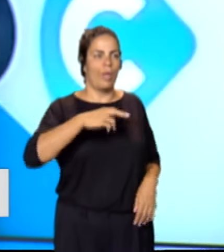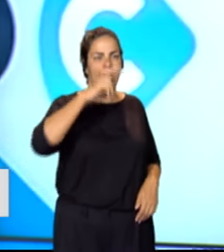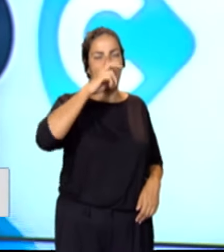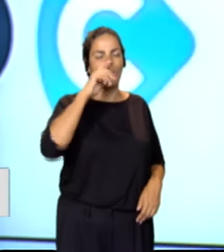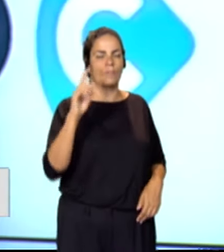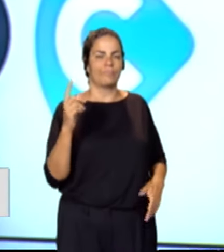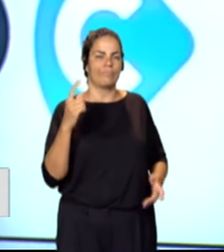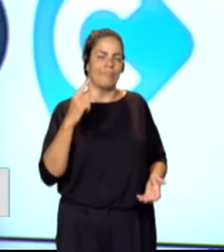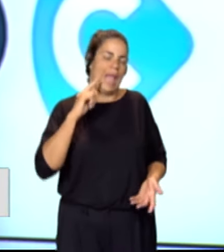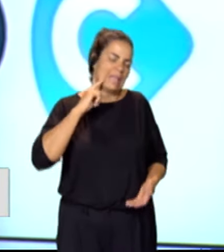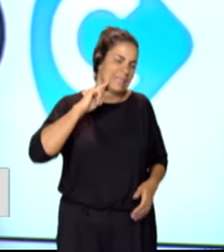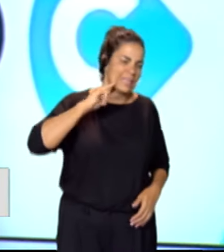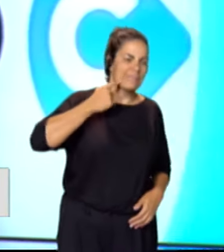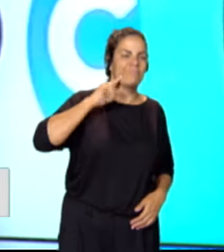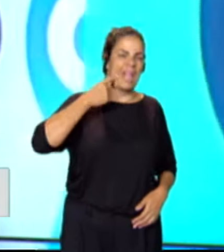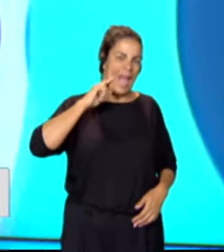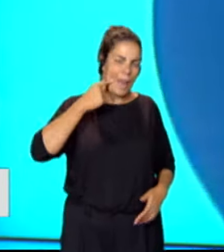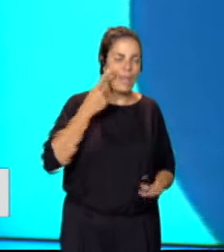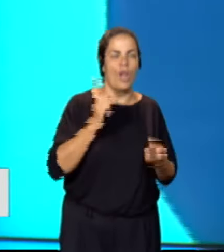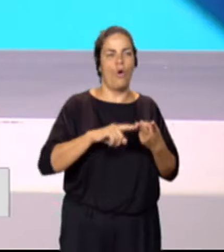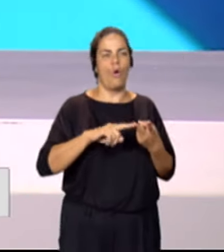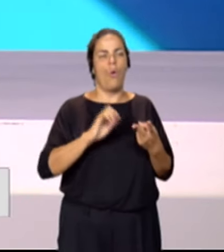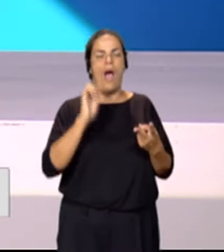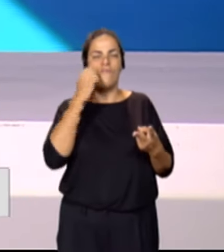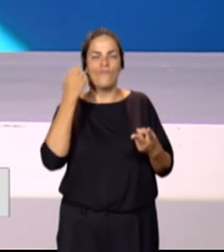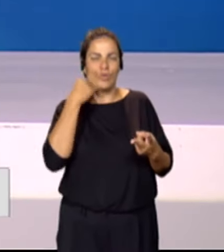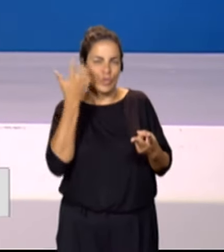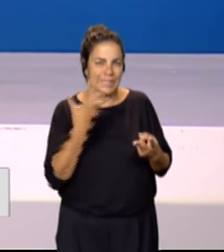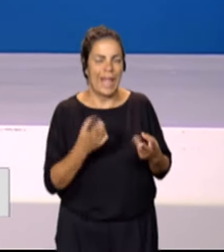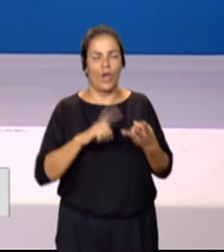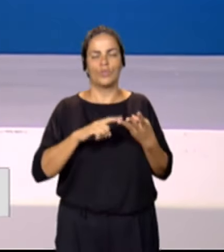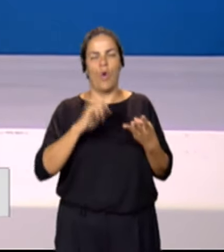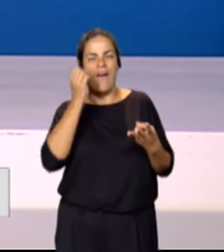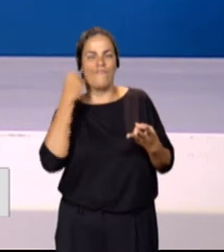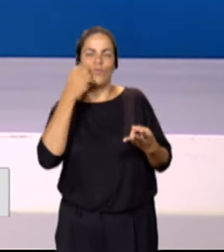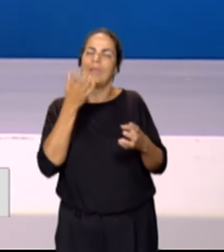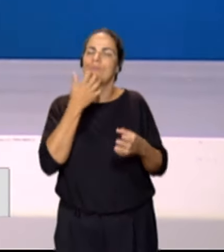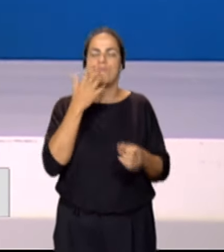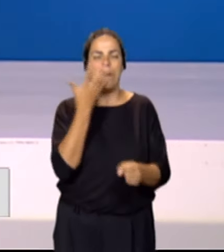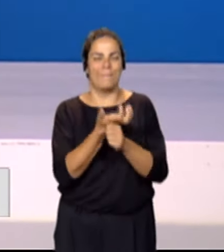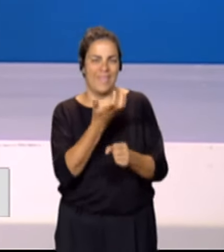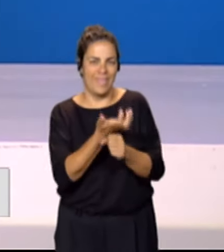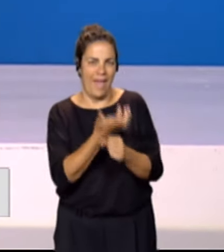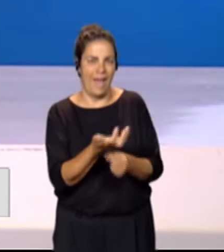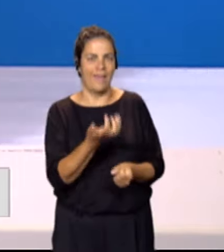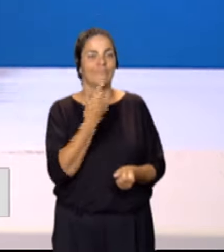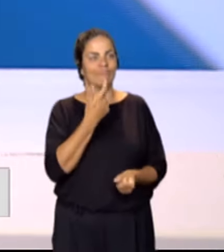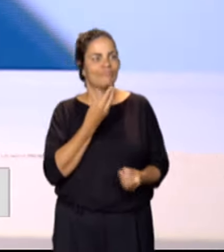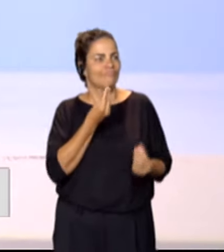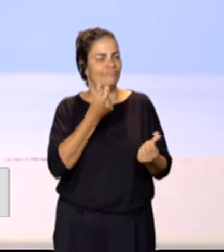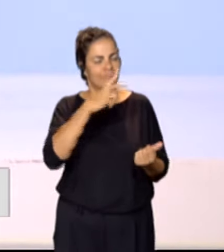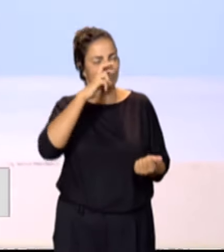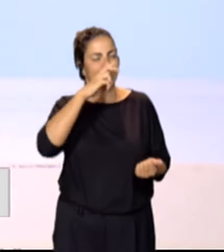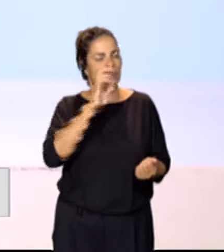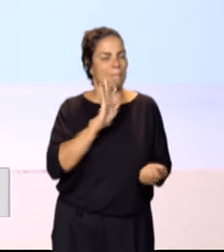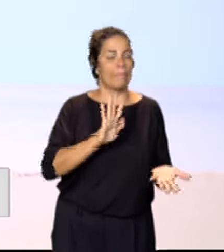caramelo, el sabor a caramelo, a frutos secos, a fruta tropical como la piña. Es un queso que aunque tenga